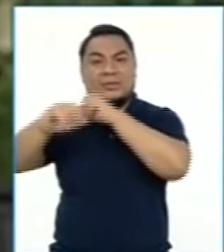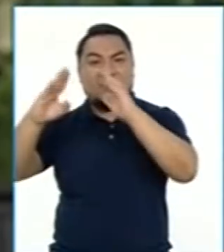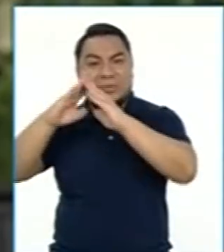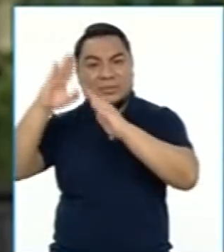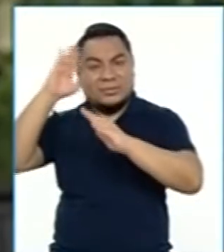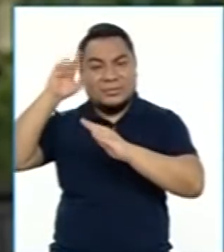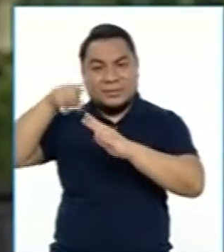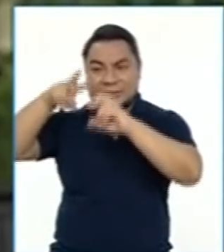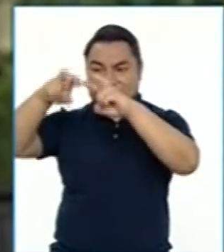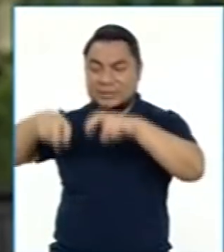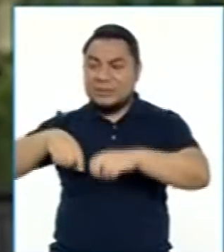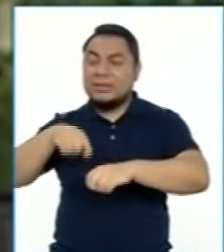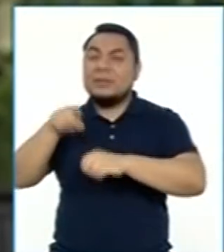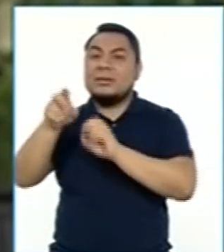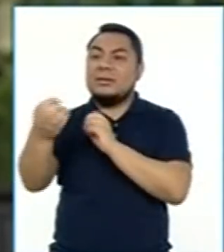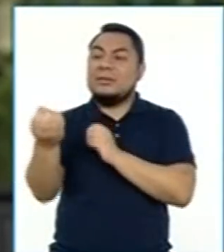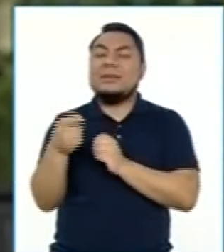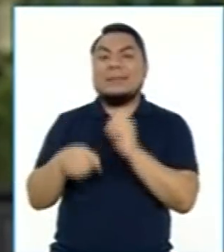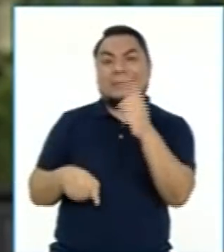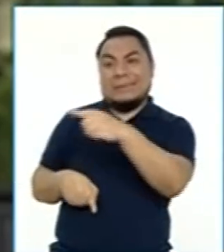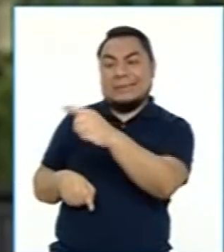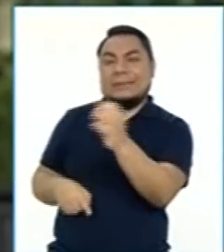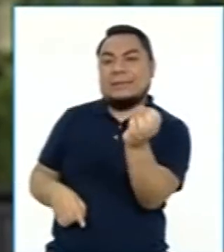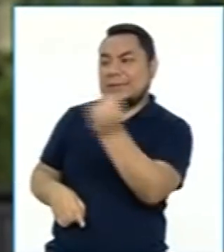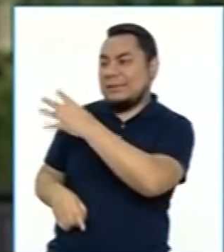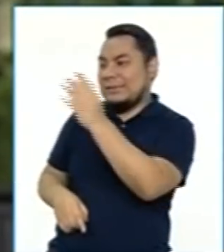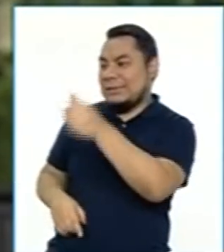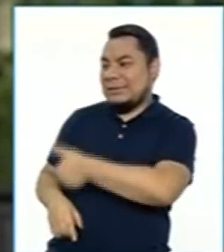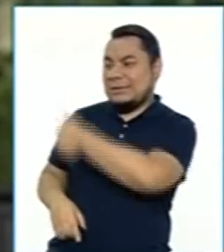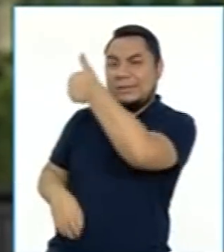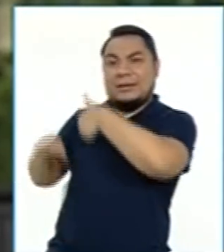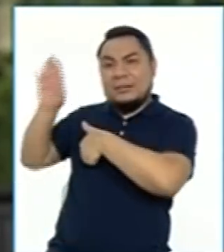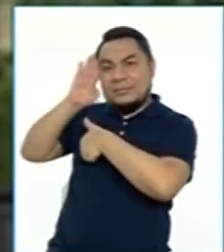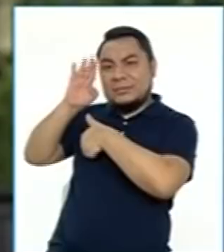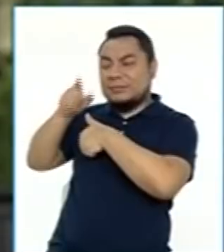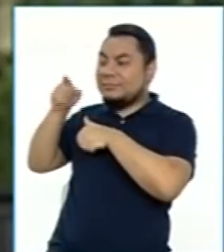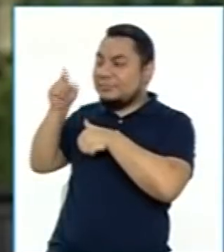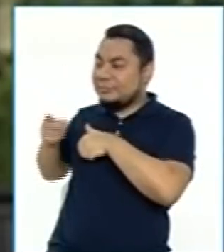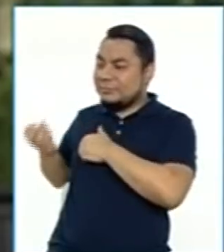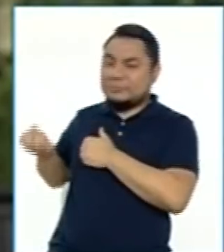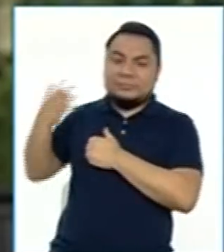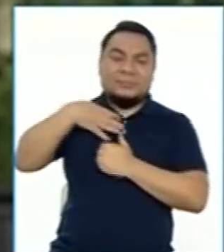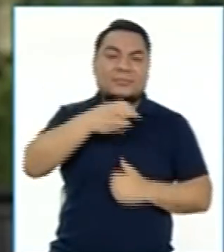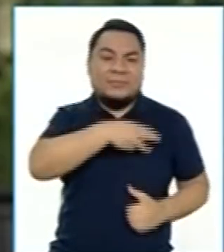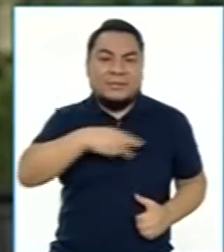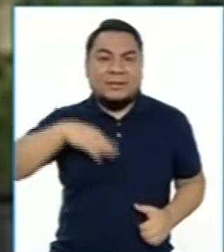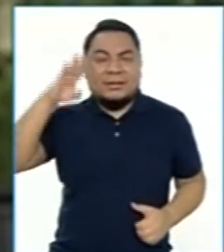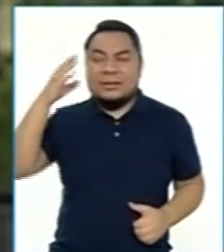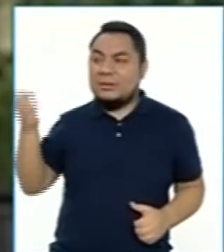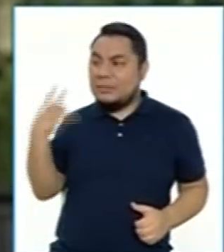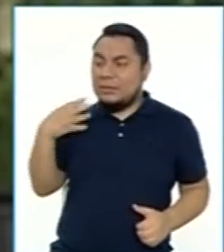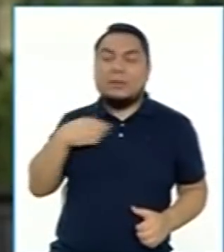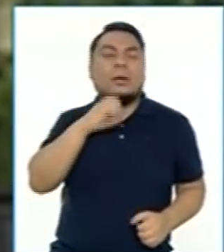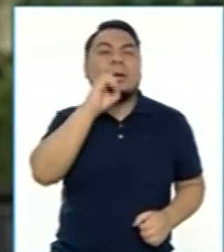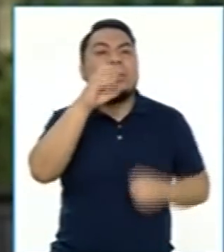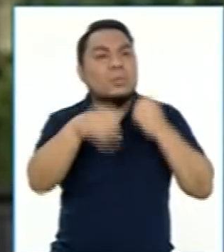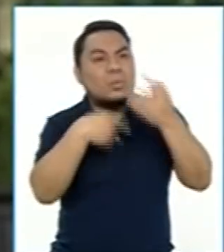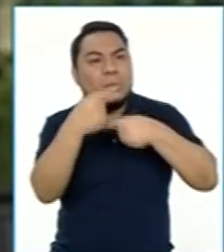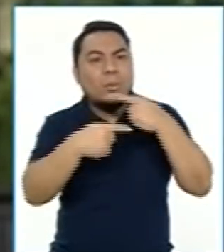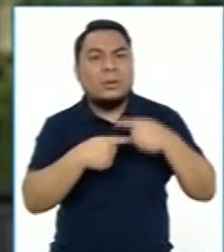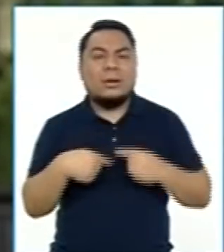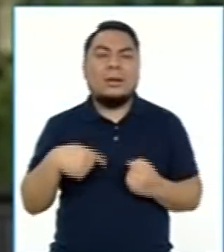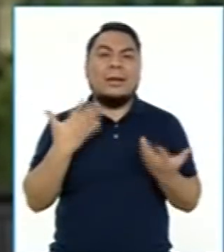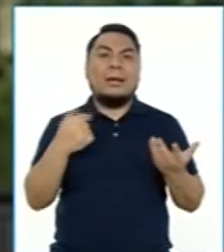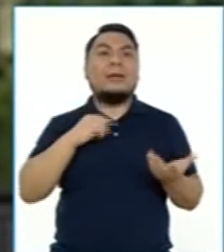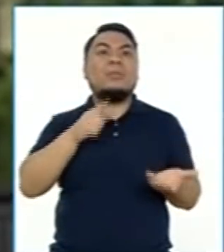investigaciones y nuevos indicios que se están encontrando, no se ajustan a la verdad. Más aún, hay